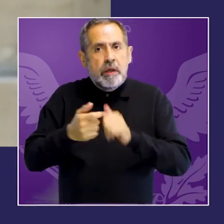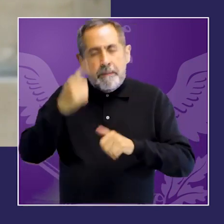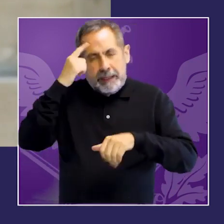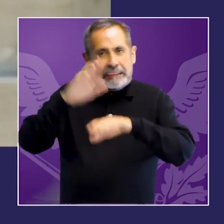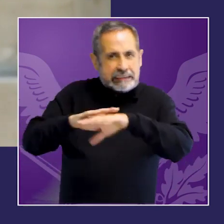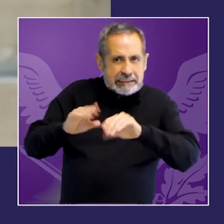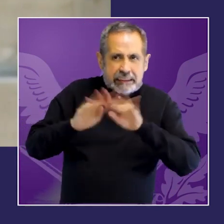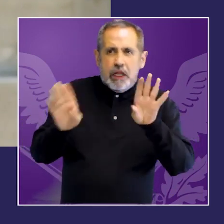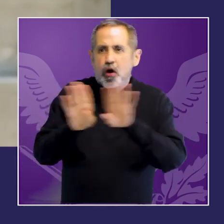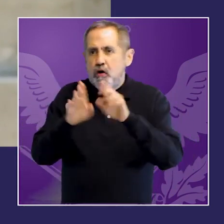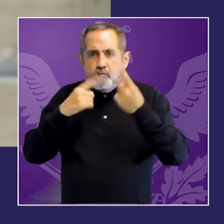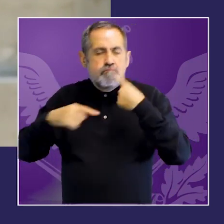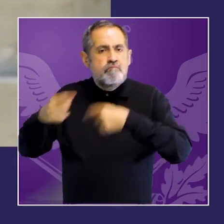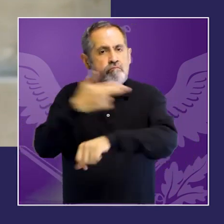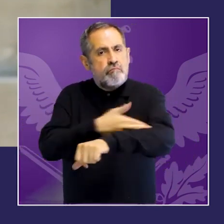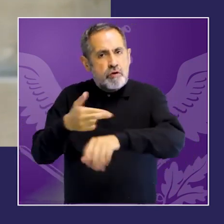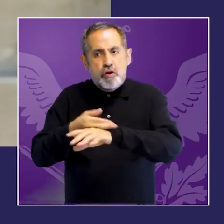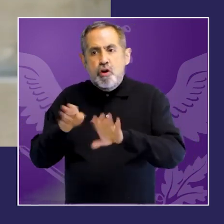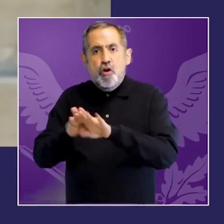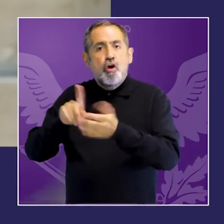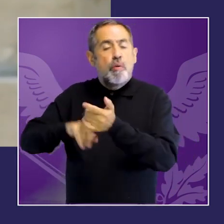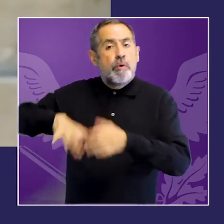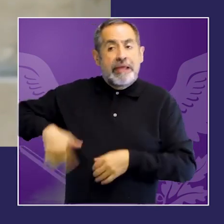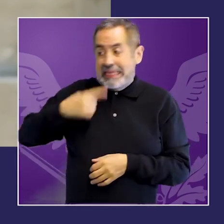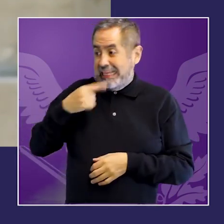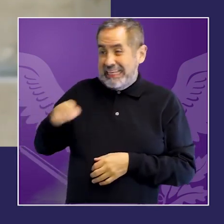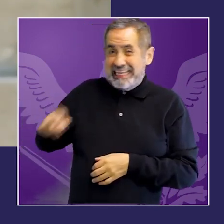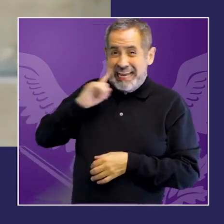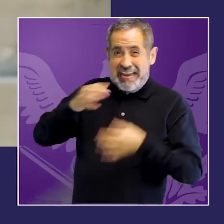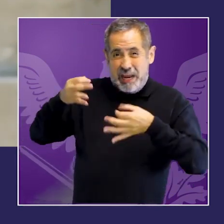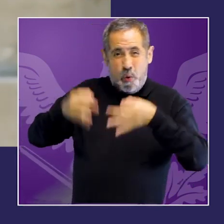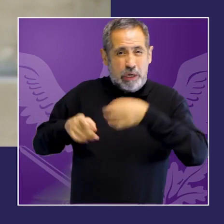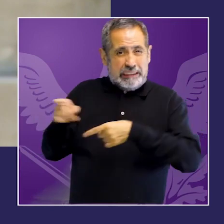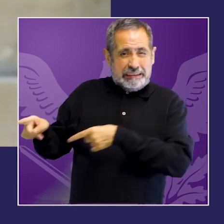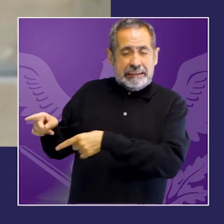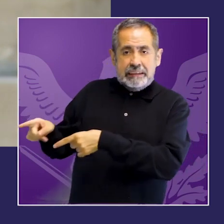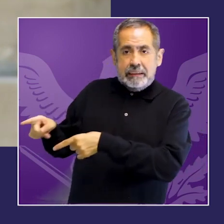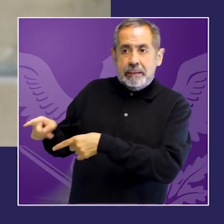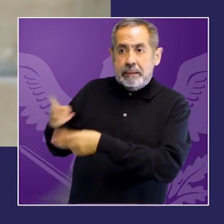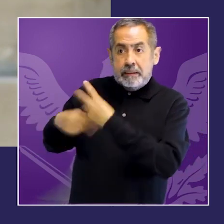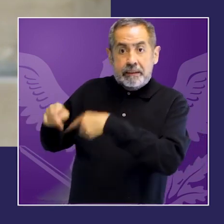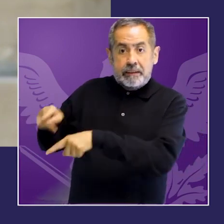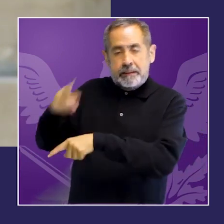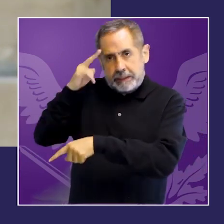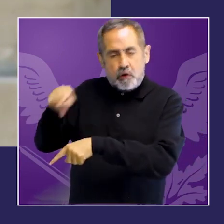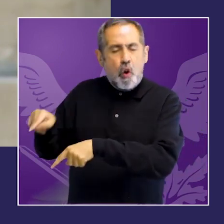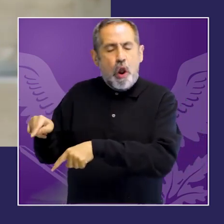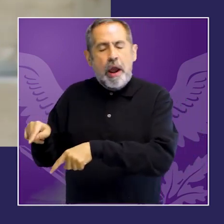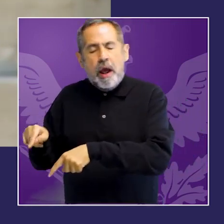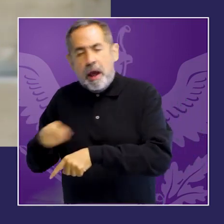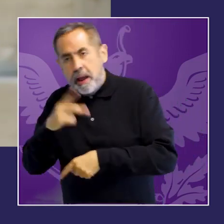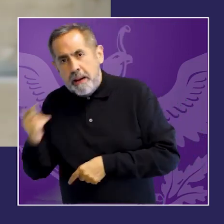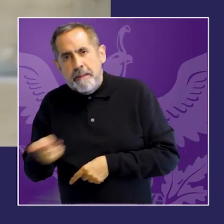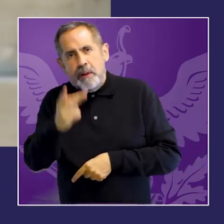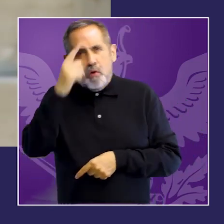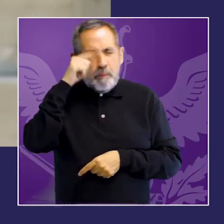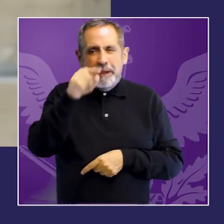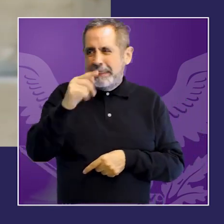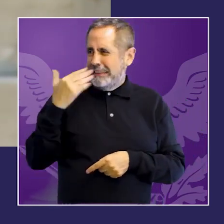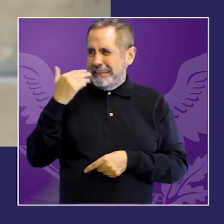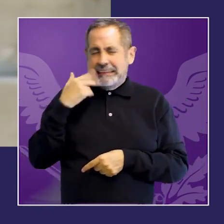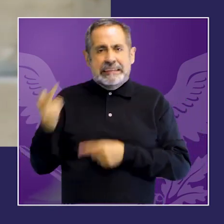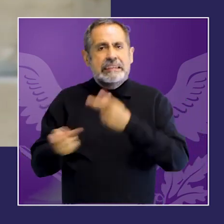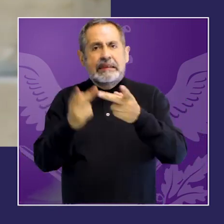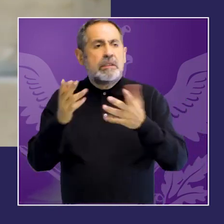banalización de la idea de la perspectiva de género vaciarla de contenido a fuerza de repetirla sin dotarla